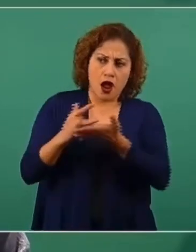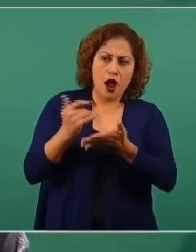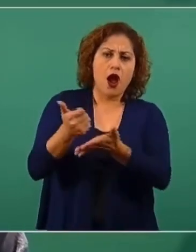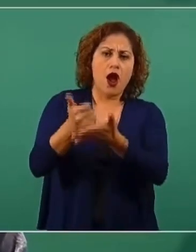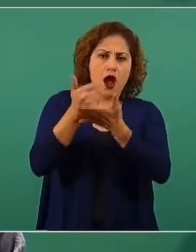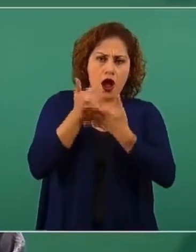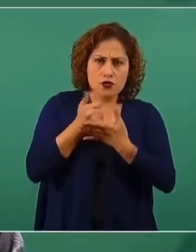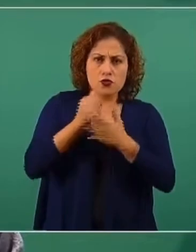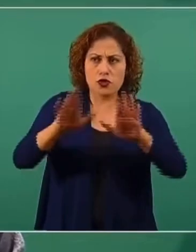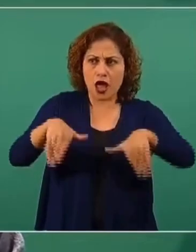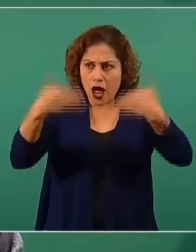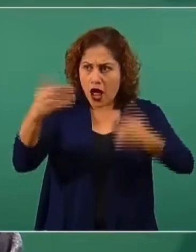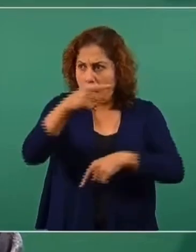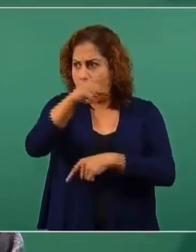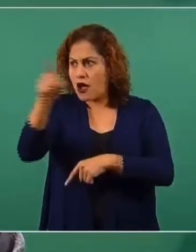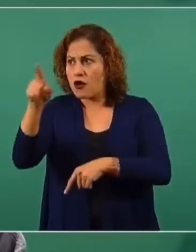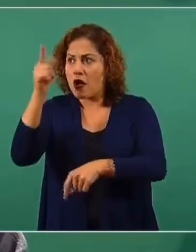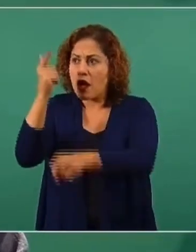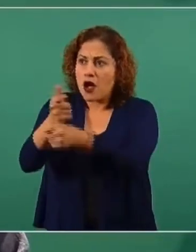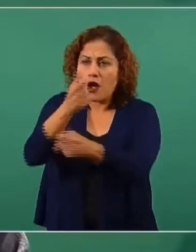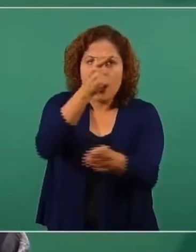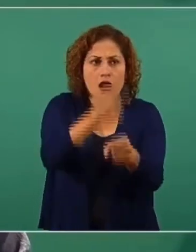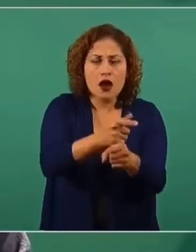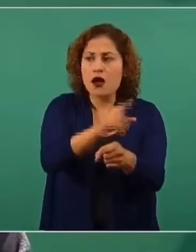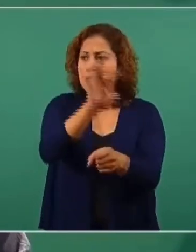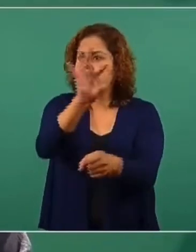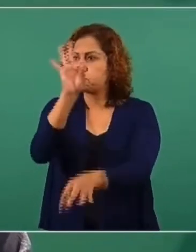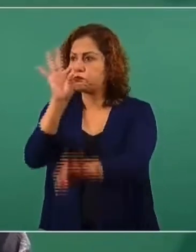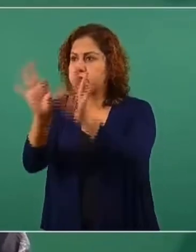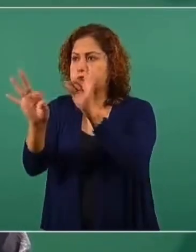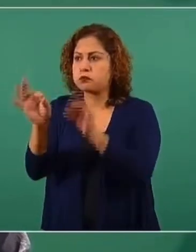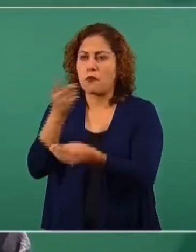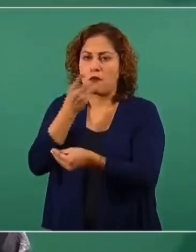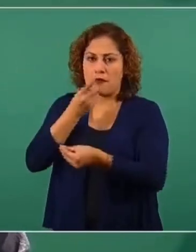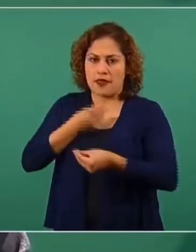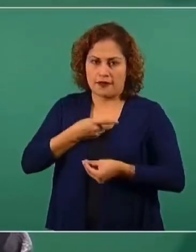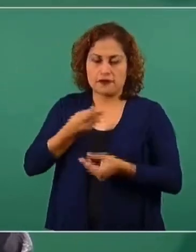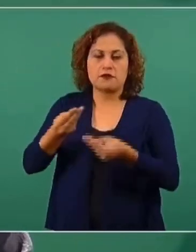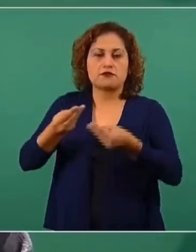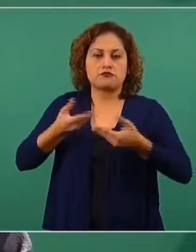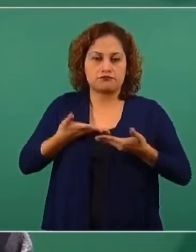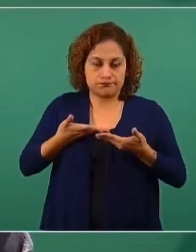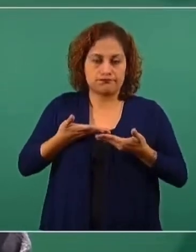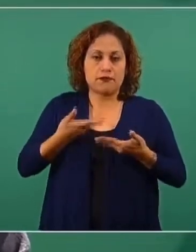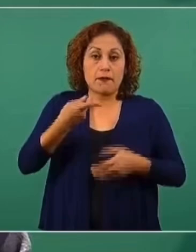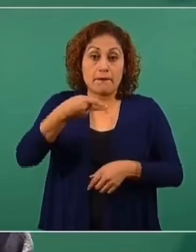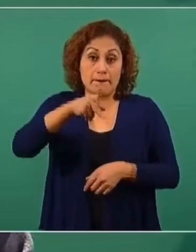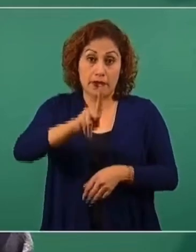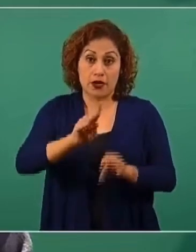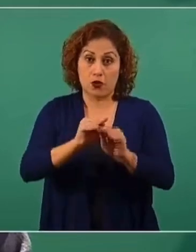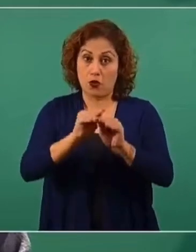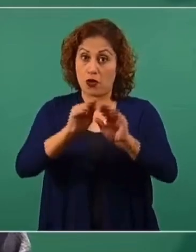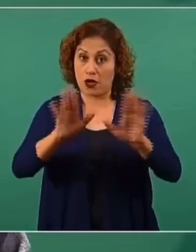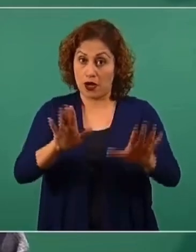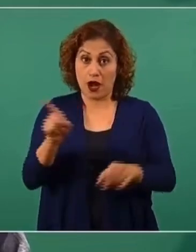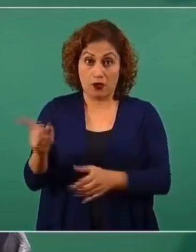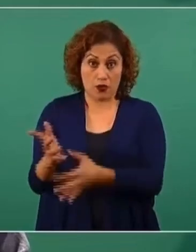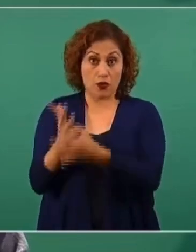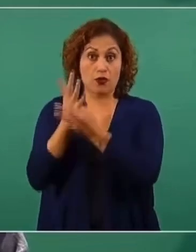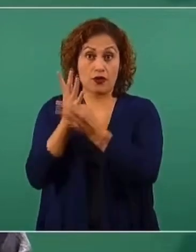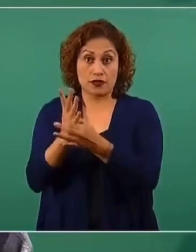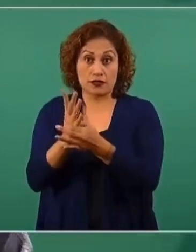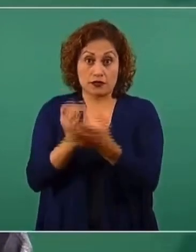identificar dónde hay algún problema. Una vez que queda claro que no es que sea ni una decisión ni un problema